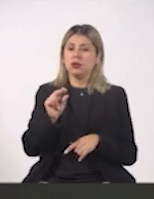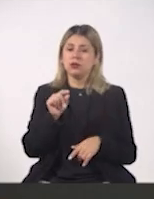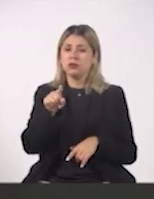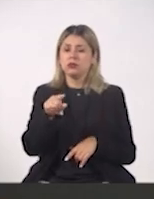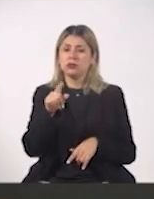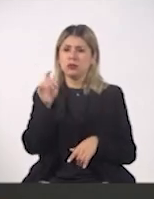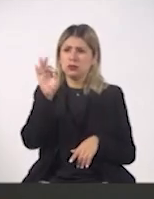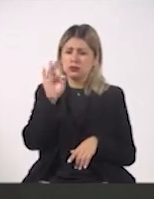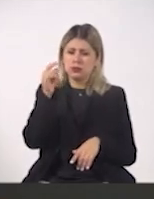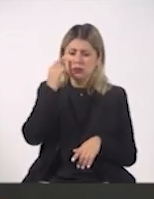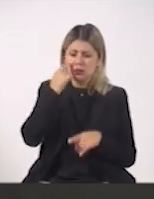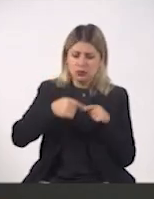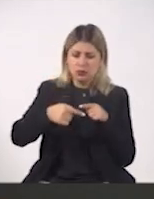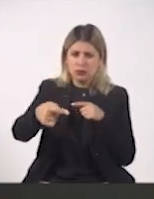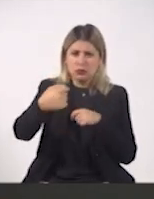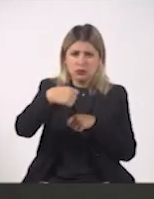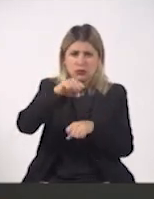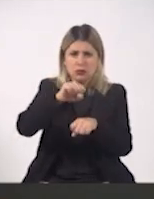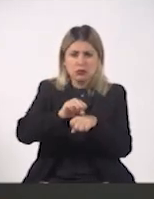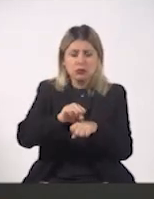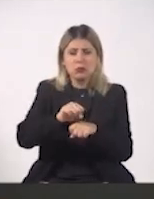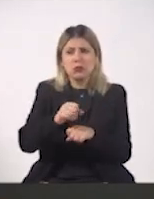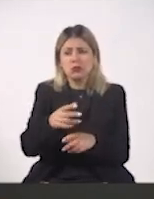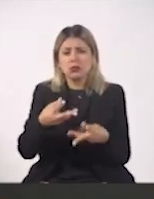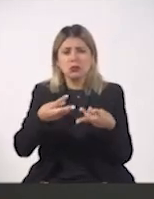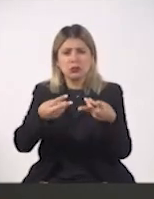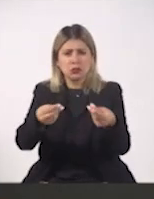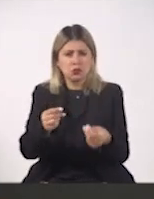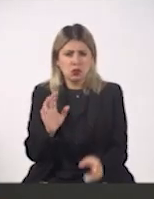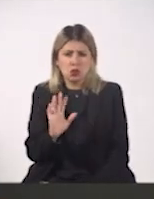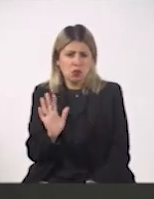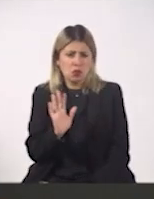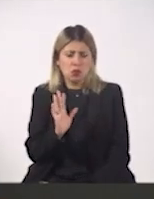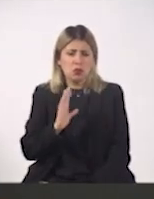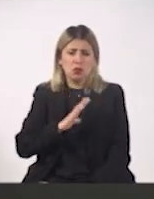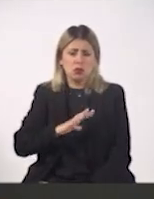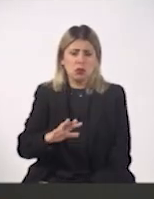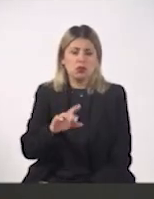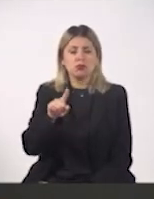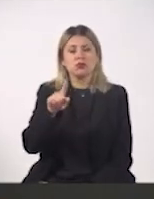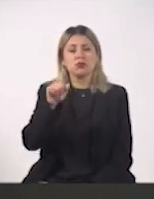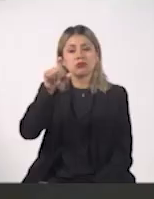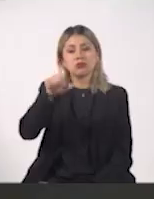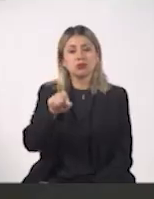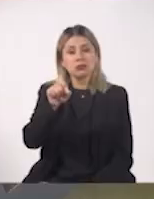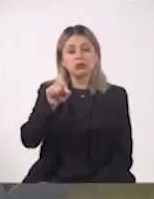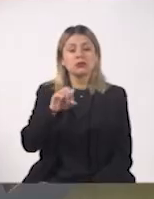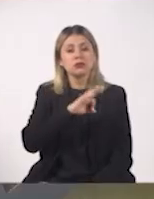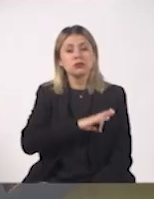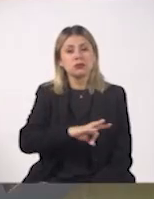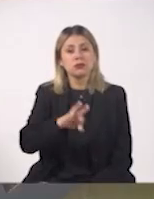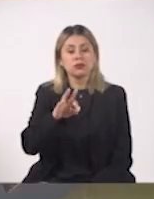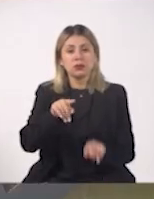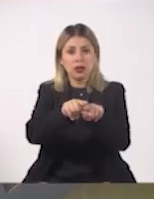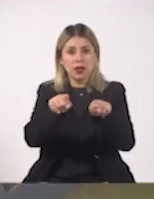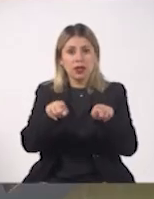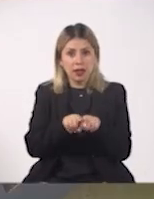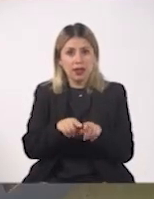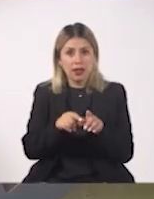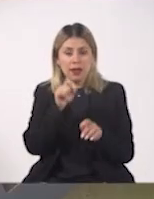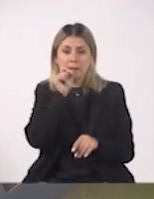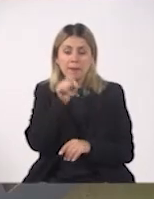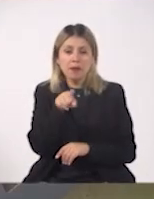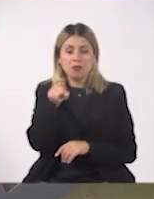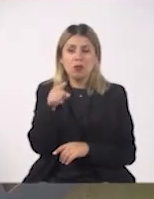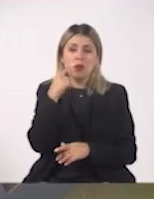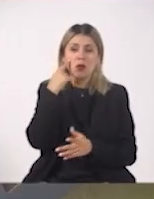dices, oye, pues en esta semana no tengo previsto gastar nada con mi tarjeta de débito, pues la bloqueas y entonces sabes que no va a haber ninguna transacción. Pero de repente